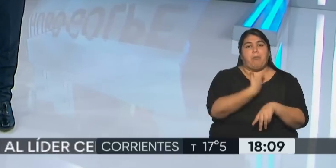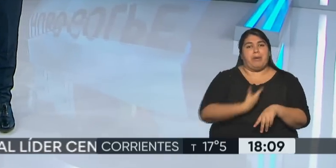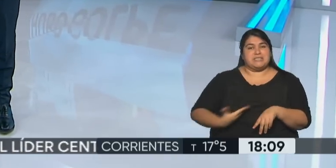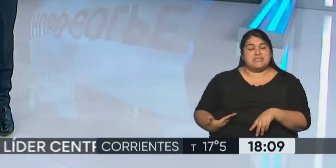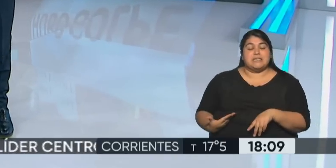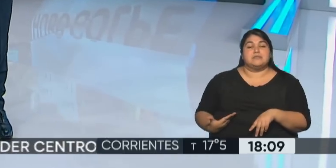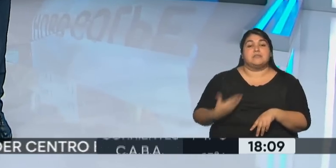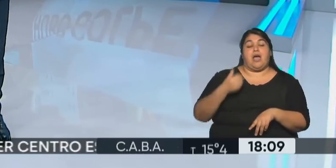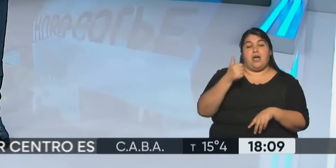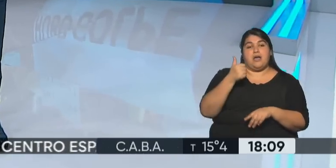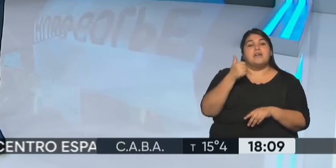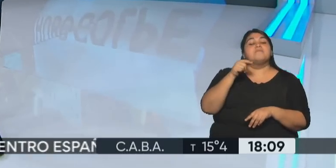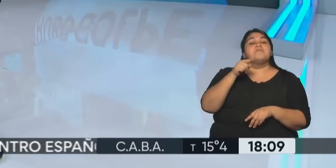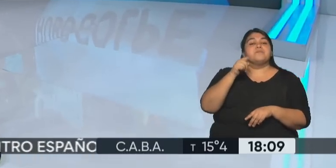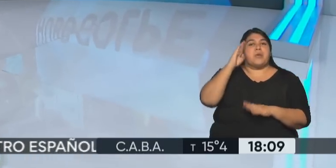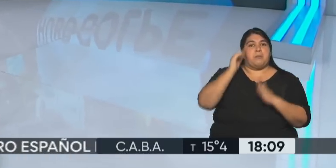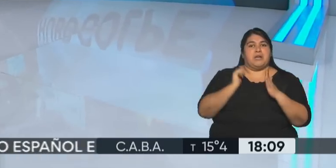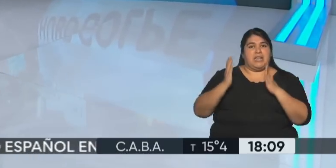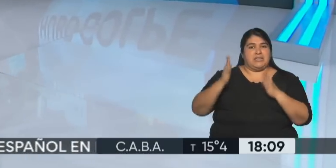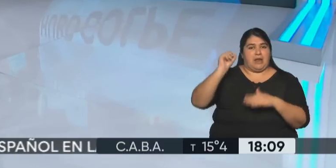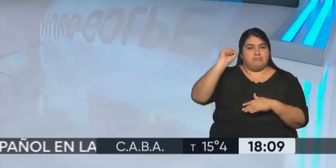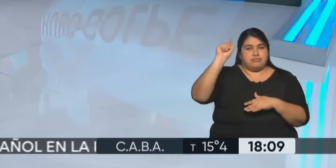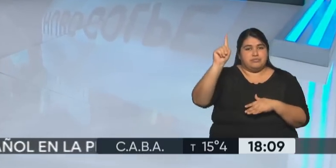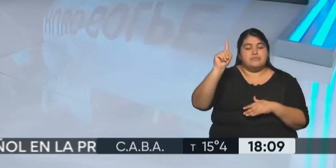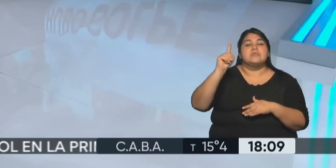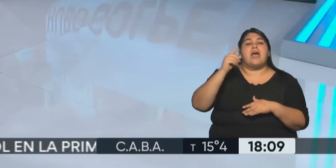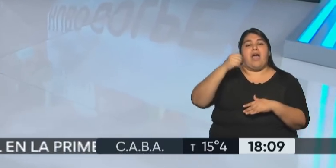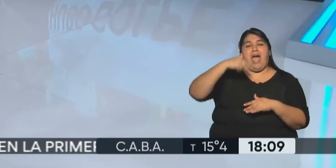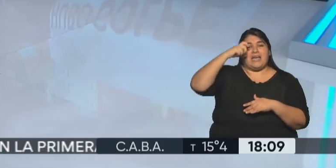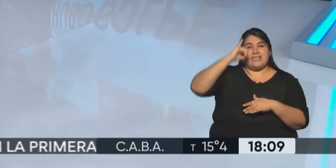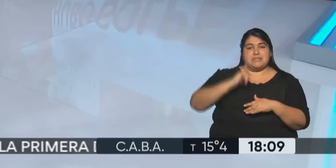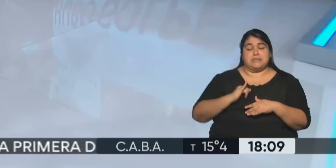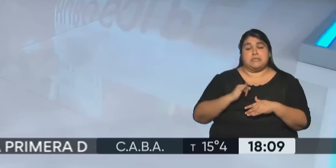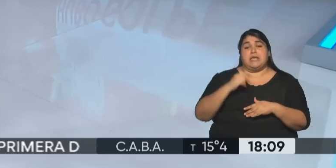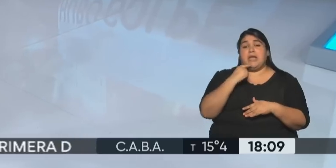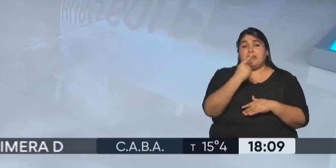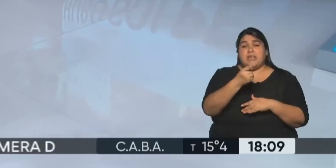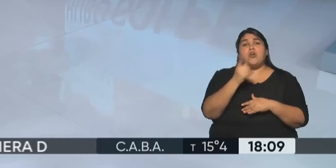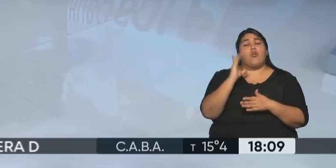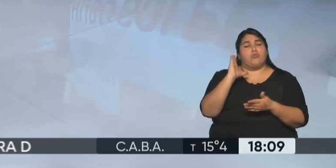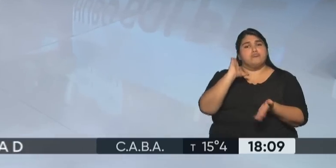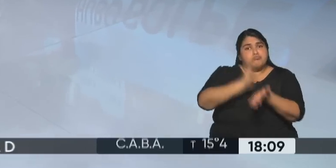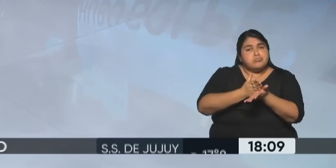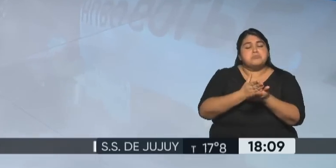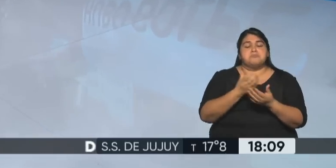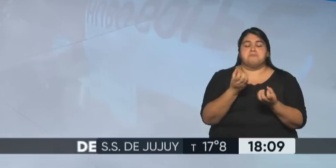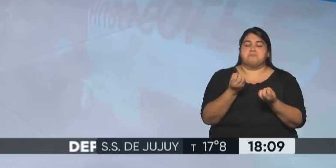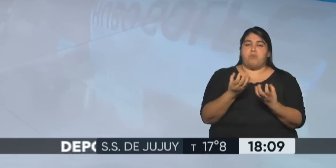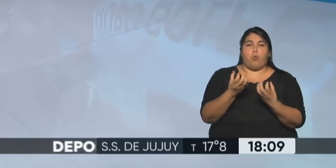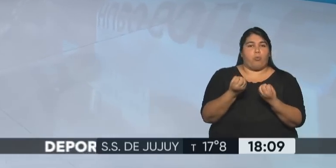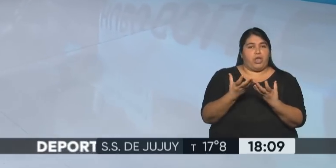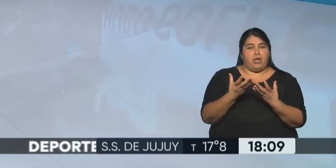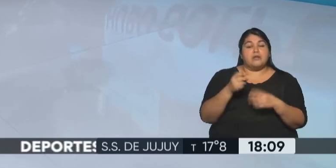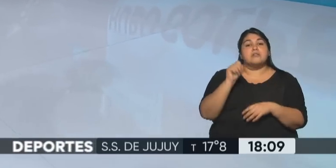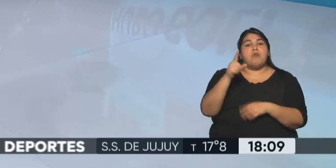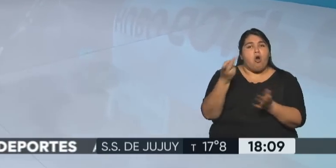el presidente de ese país, el gobierno boliviano, entre otras repercusiones, ha señalado que es una condena ejemplar para que no se repita allí